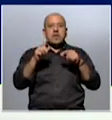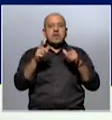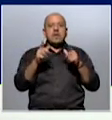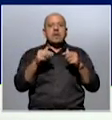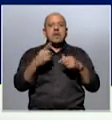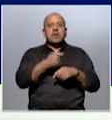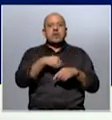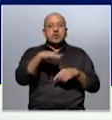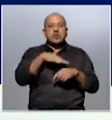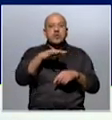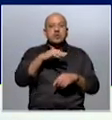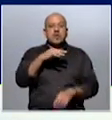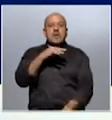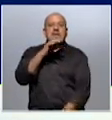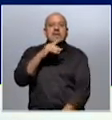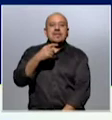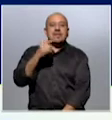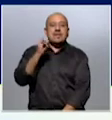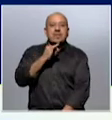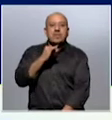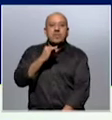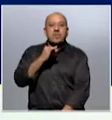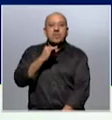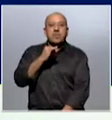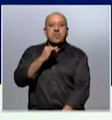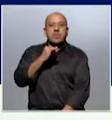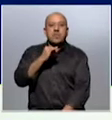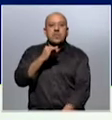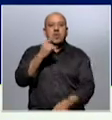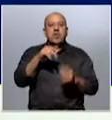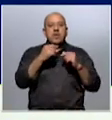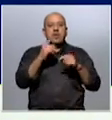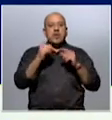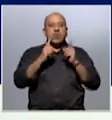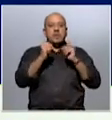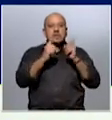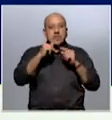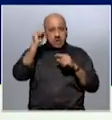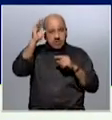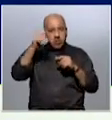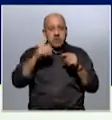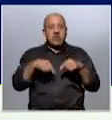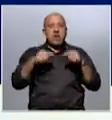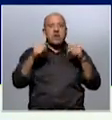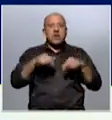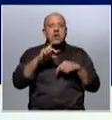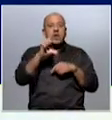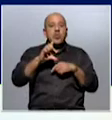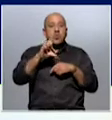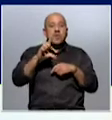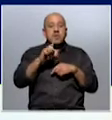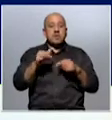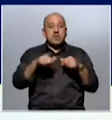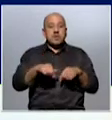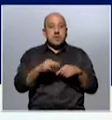docente, integrante del Instituto de Psicología Social de la Facultad de Psicología de la Universidad de la República. Y justamente el lunes, que